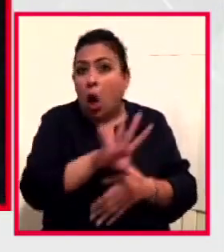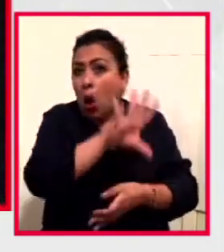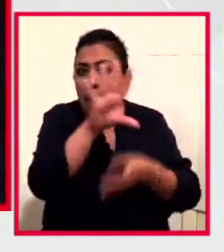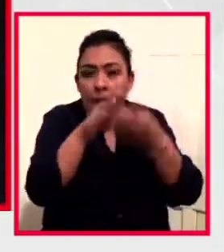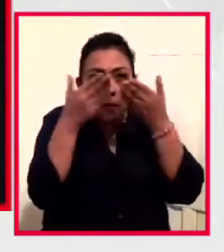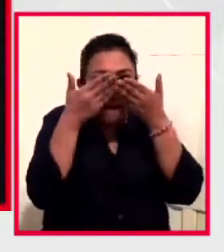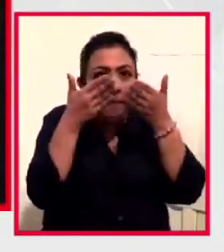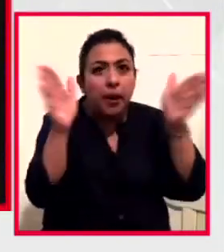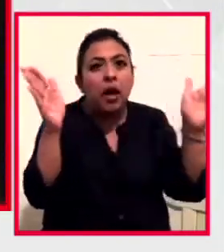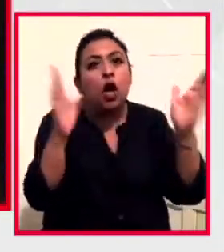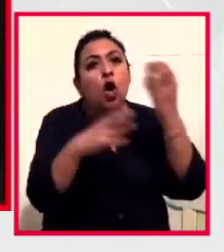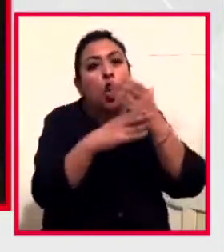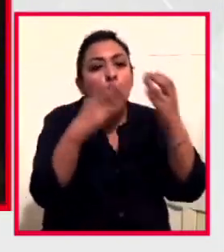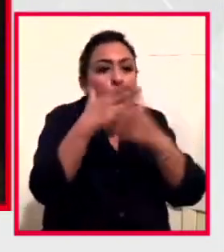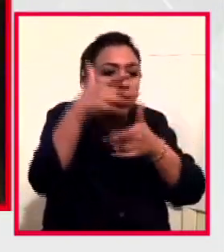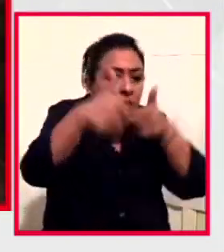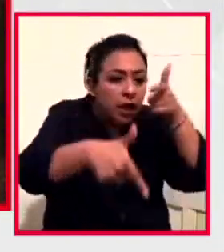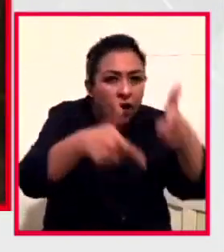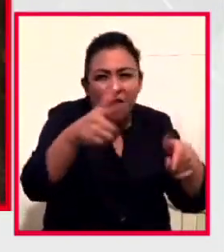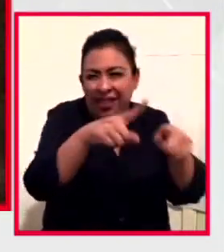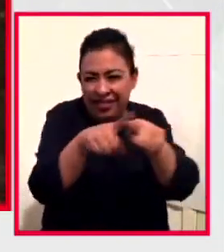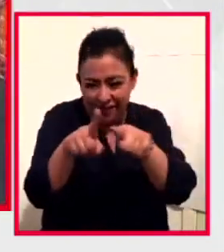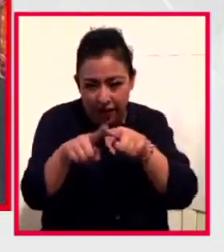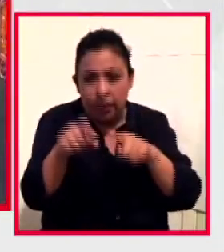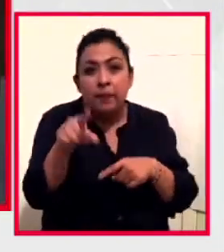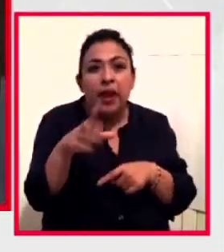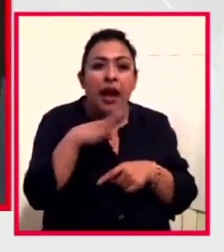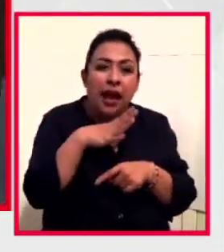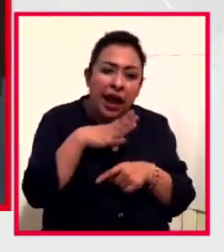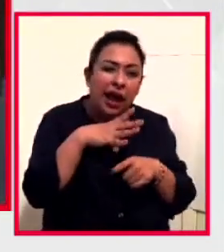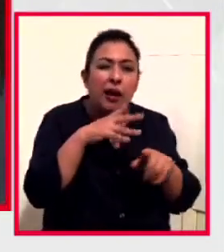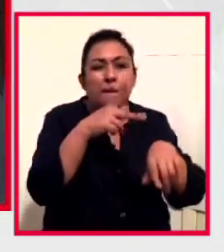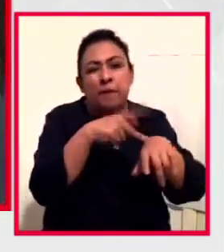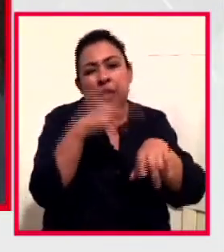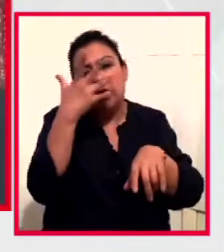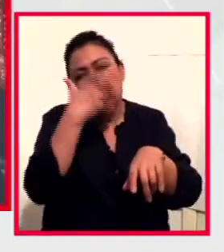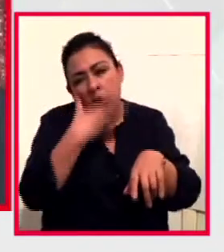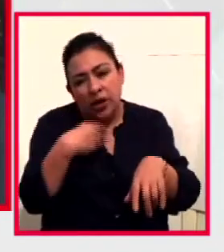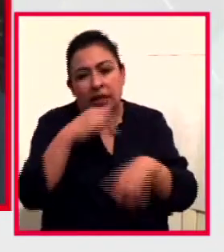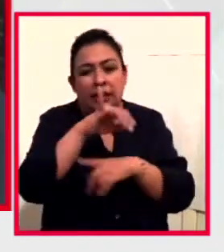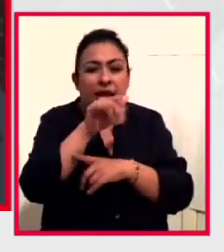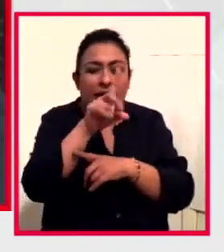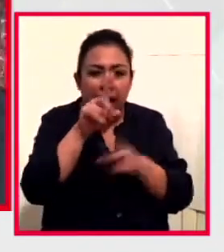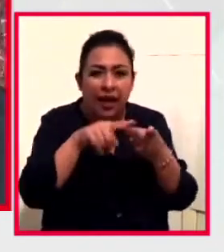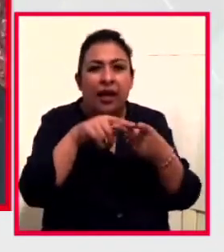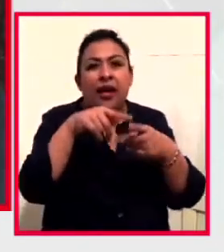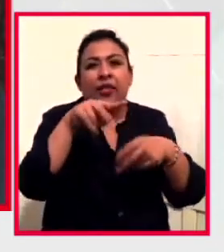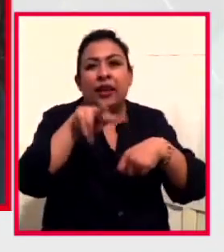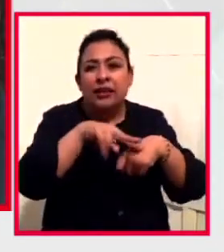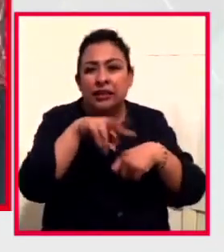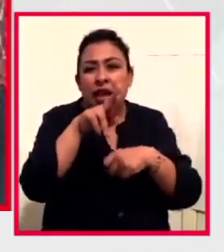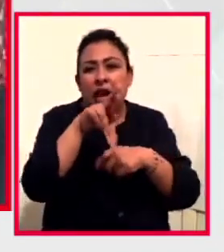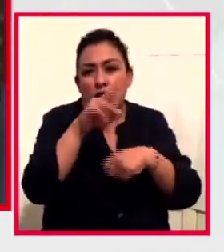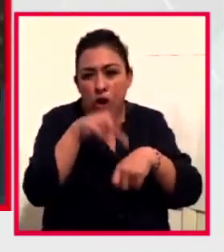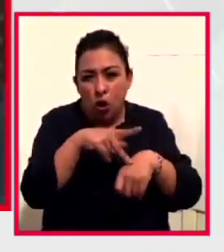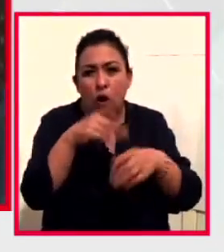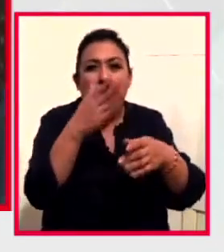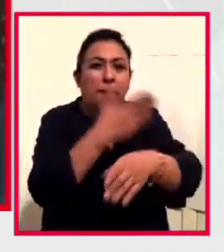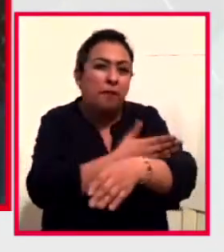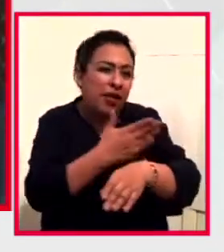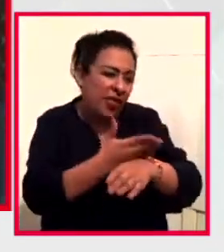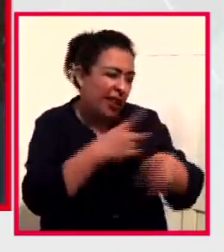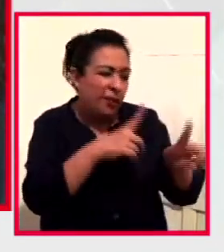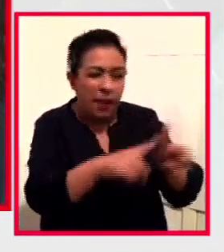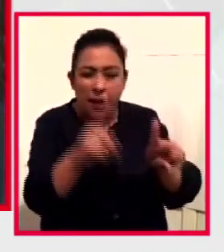los objetos que fueron encontrando, porque también hay cestería, hay piedras preciosas como jade, como cristal de roca, también maderas y demás. Entonces nos